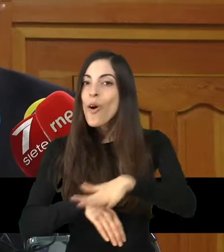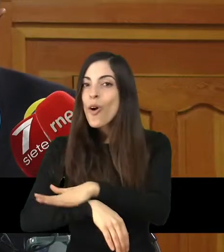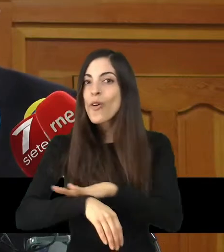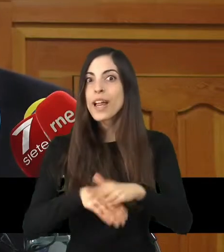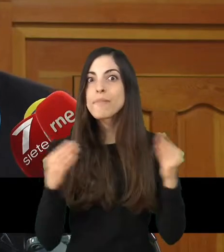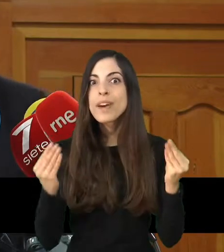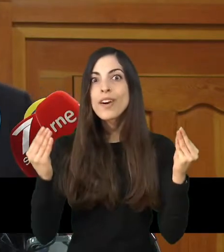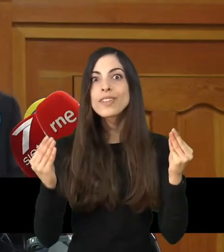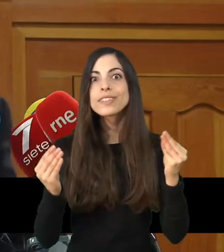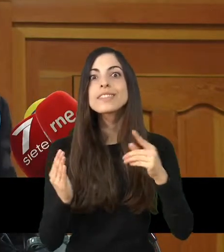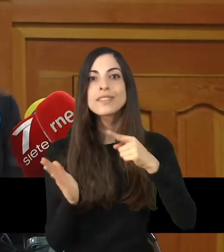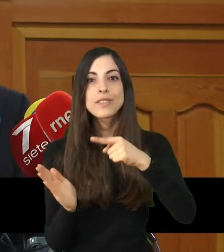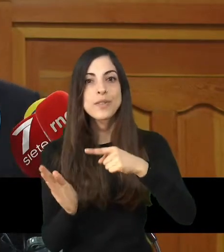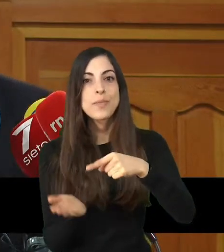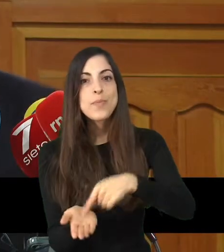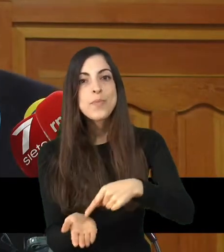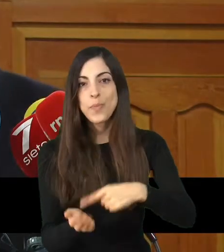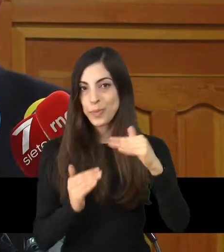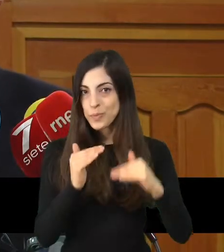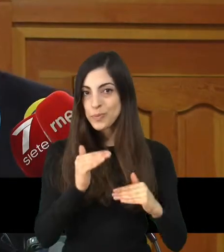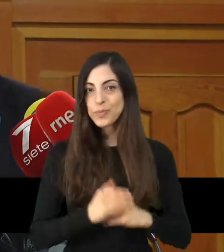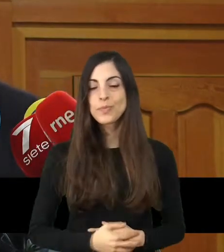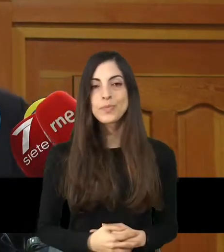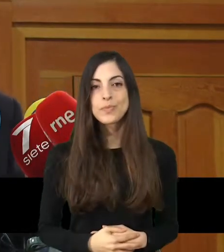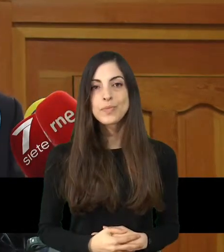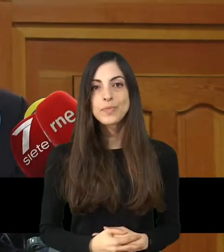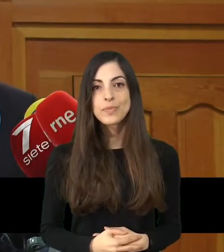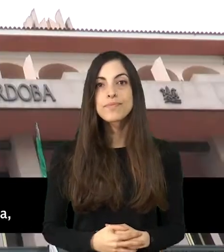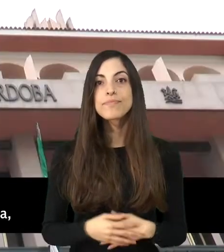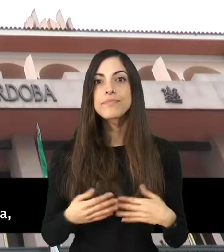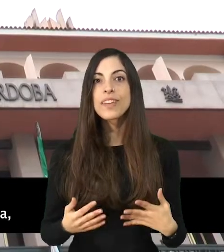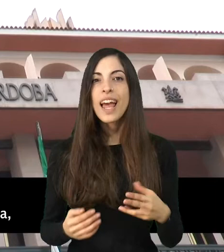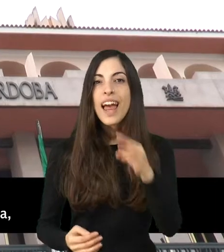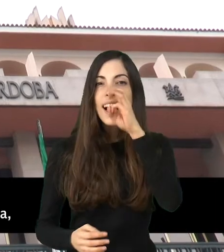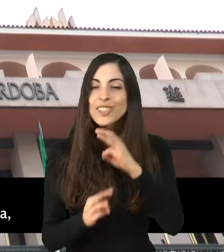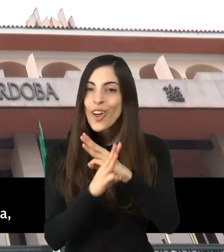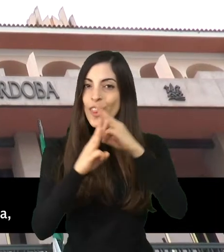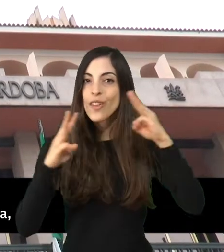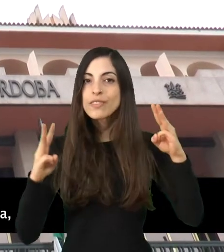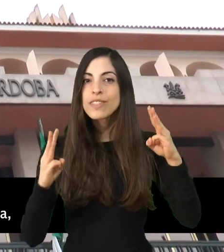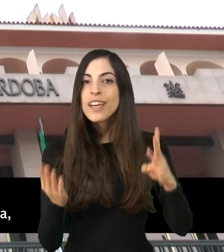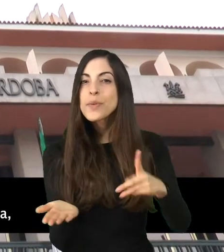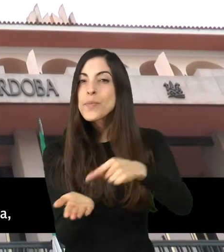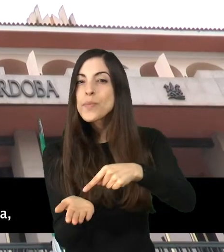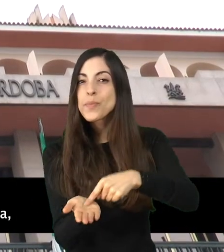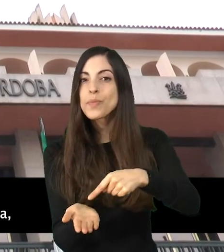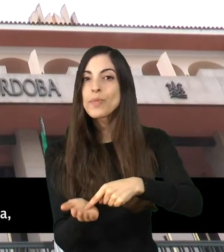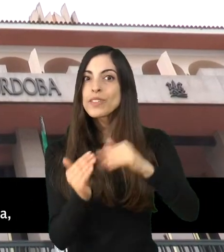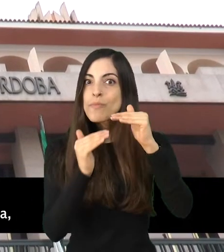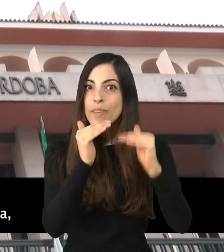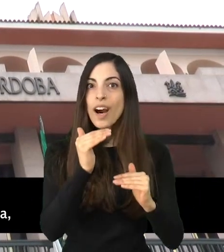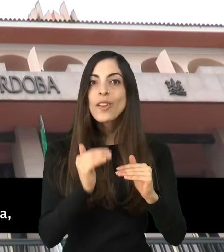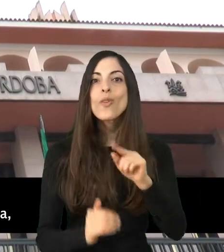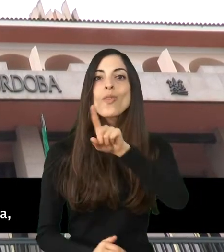Somos capaces de gobernar mejor con menos impuestos. En el acumulado de esos tres años hay